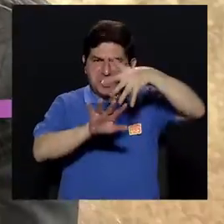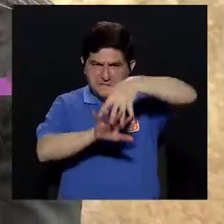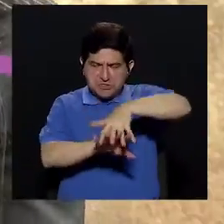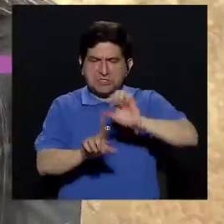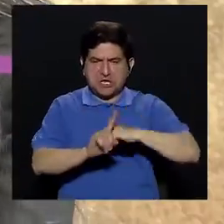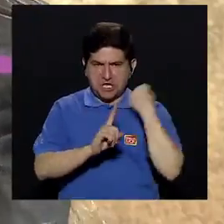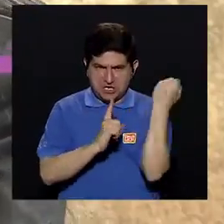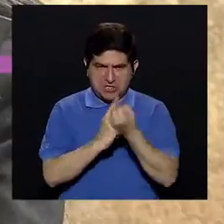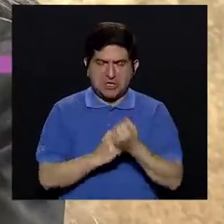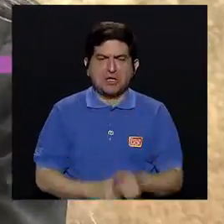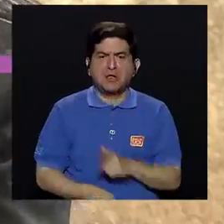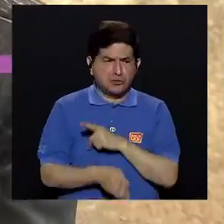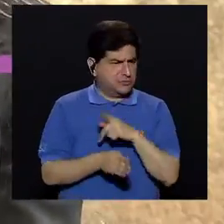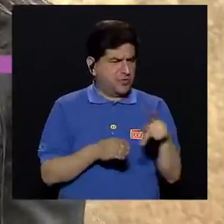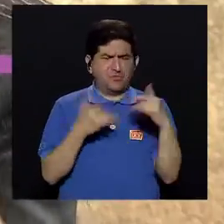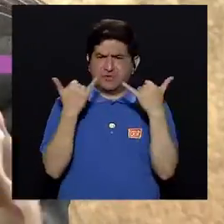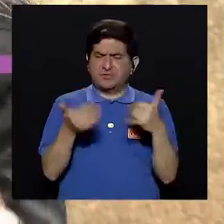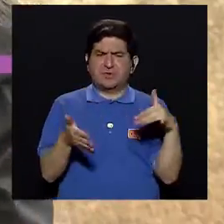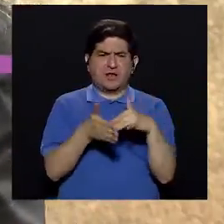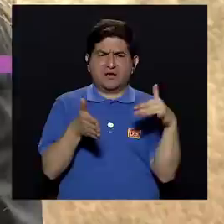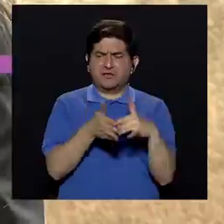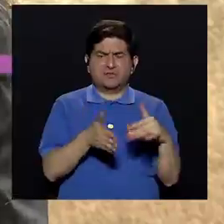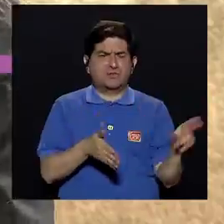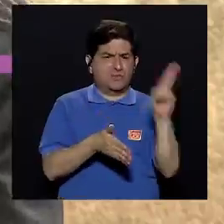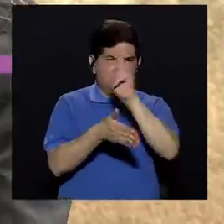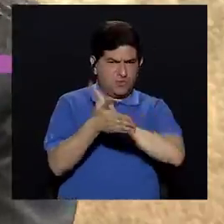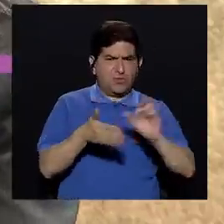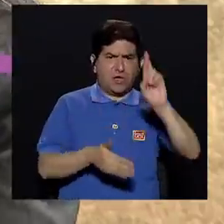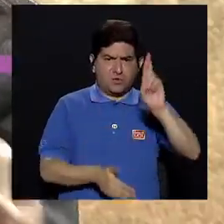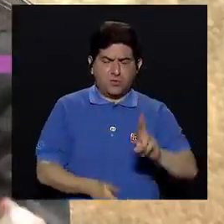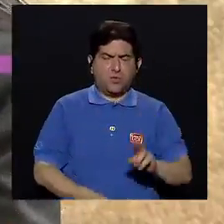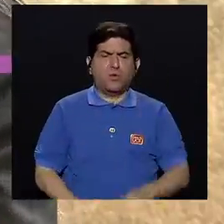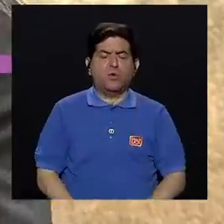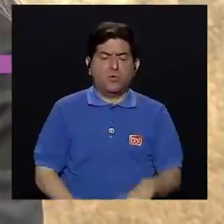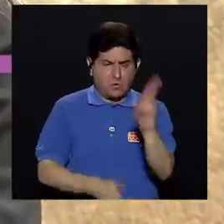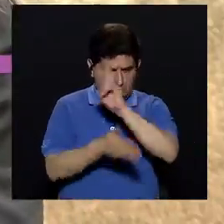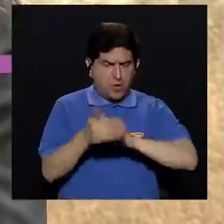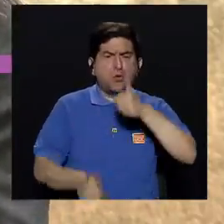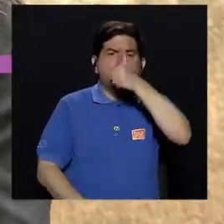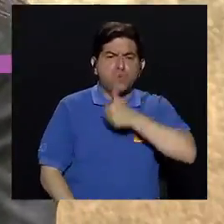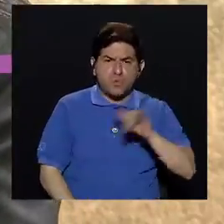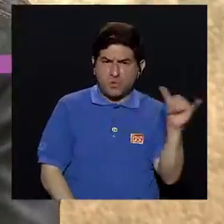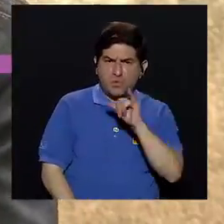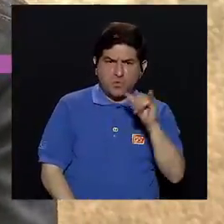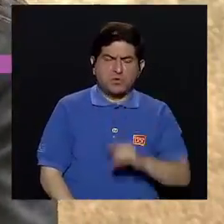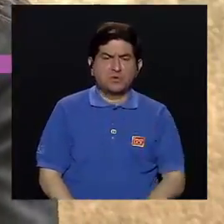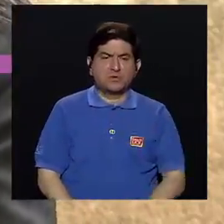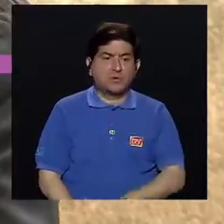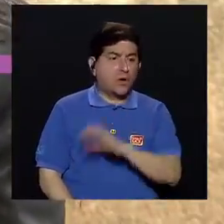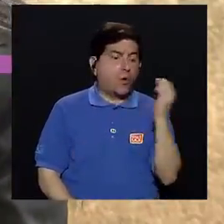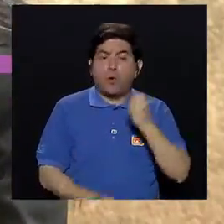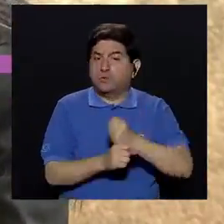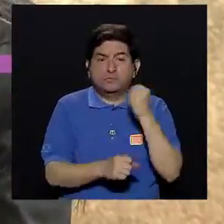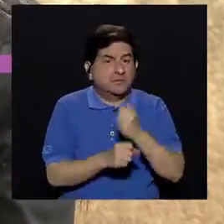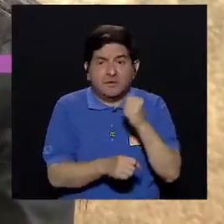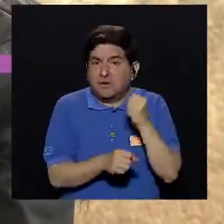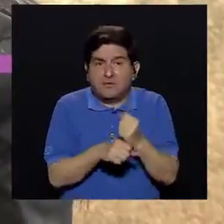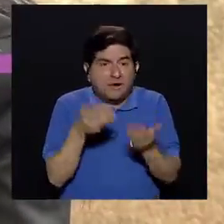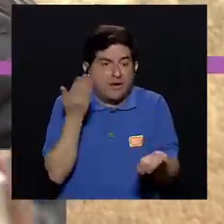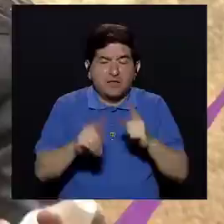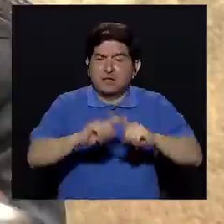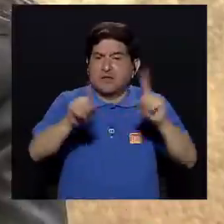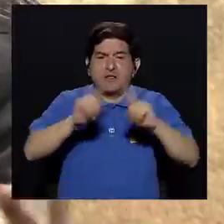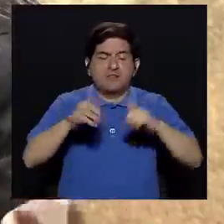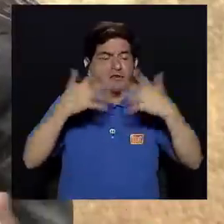ya como profesionales que estudian aquí en la Universidad de Costa Rica o en universidades privadas o trabajan en